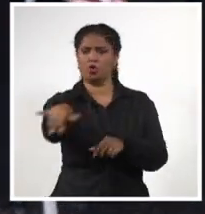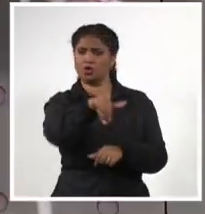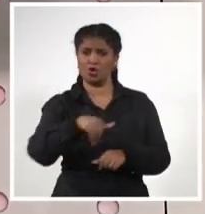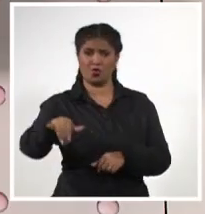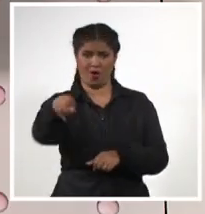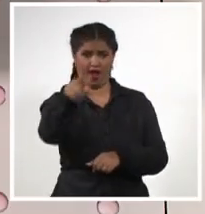certámenes.